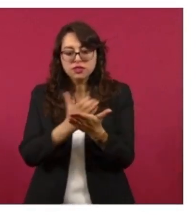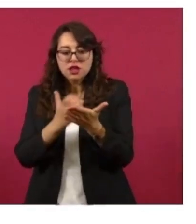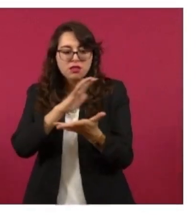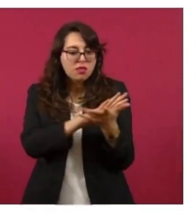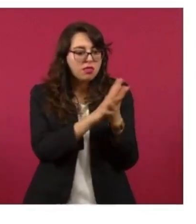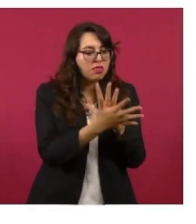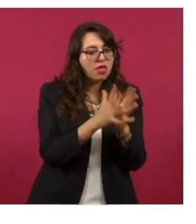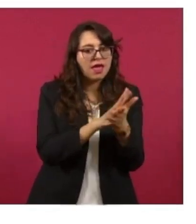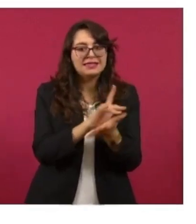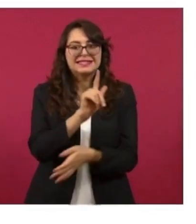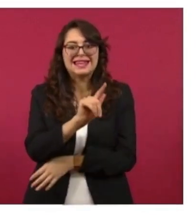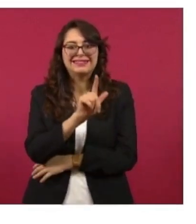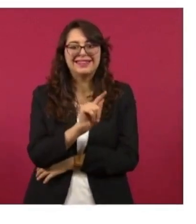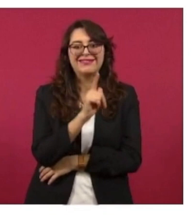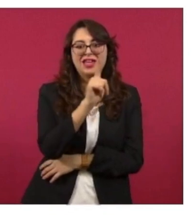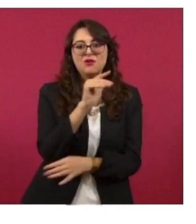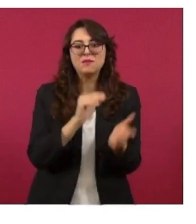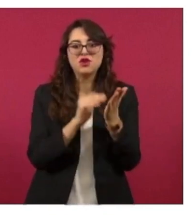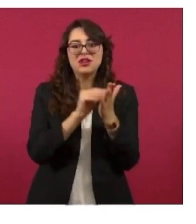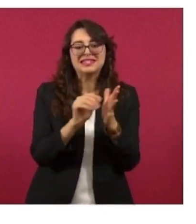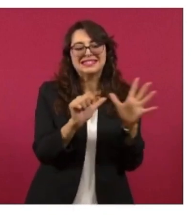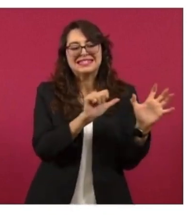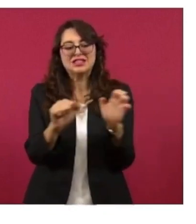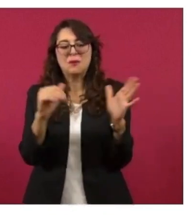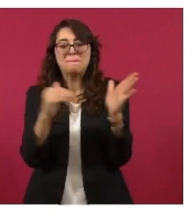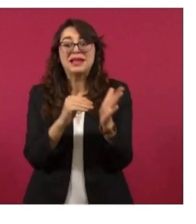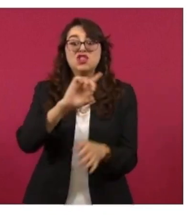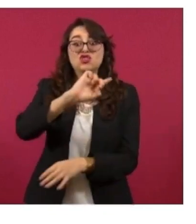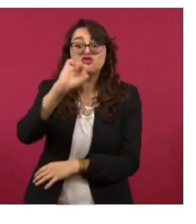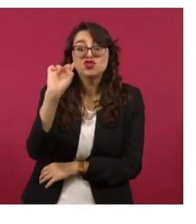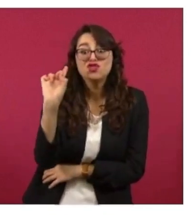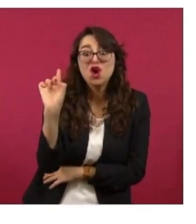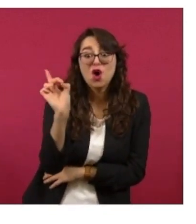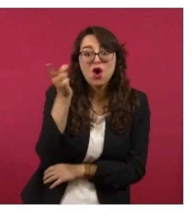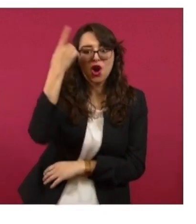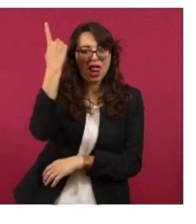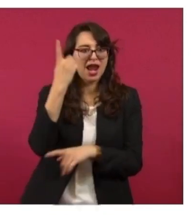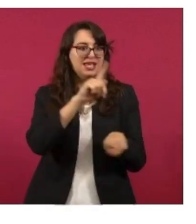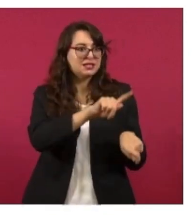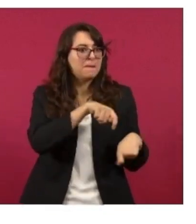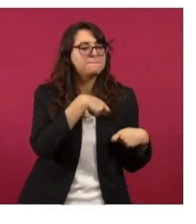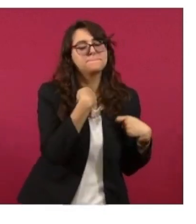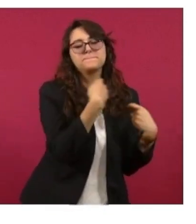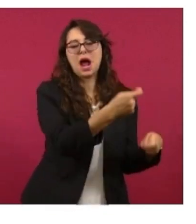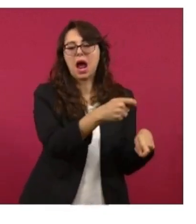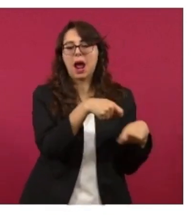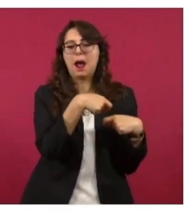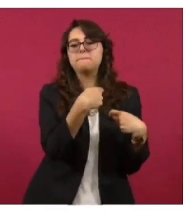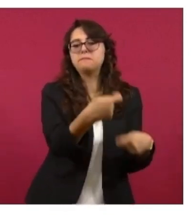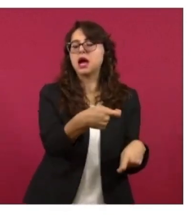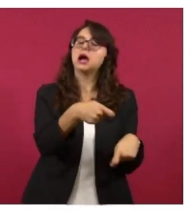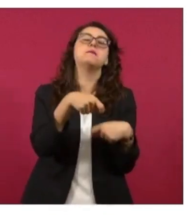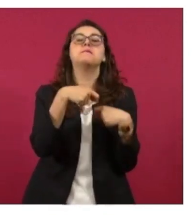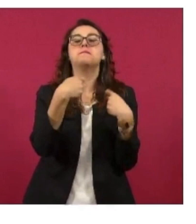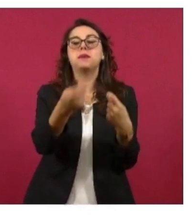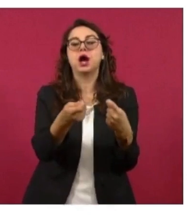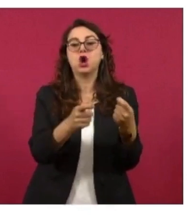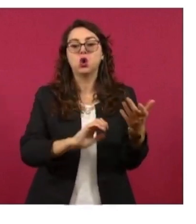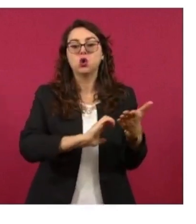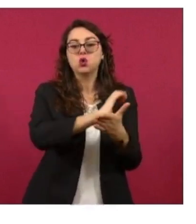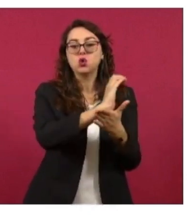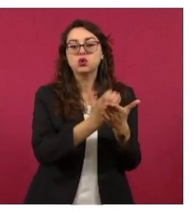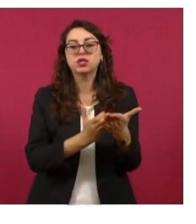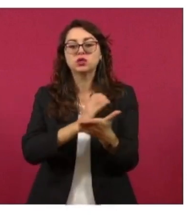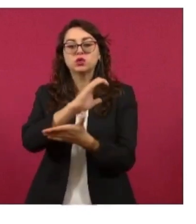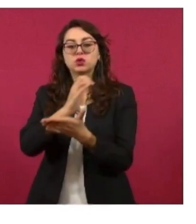dólares de los Estados Unidos. Todos los contratos fueron hechos